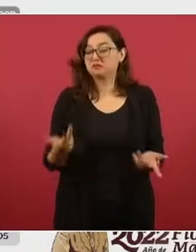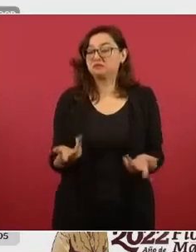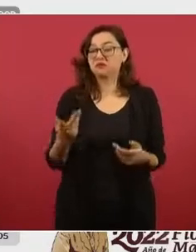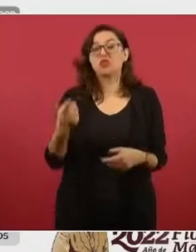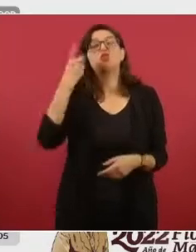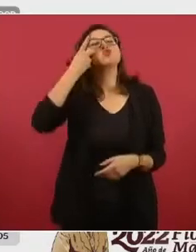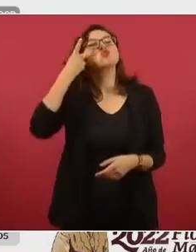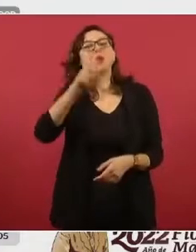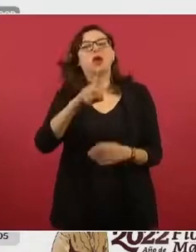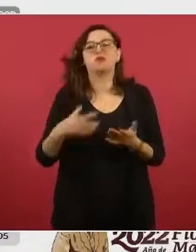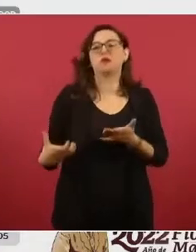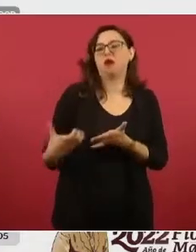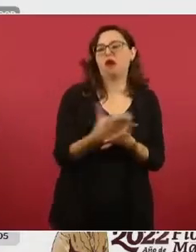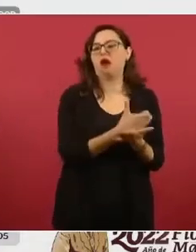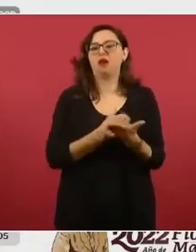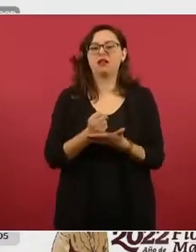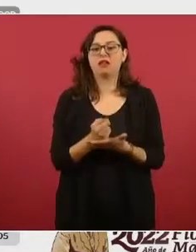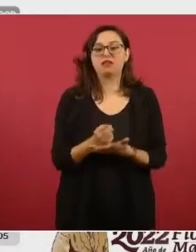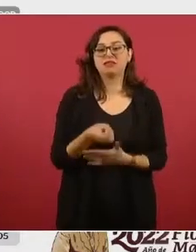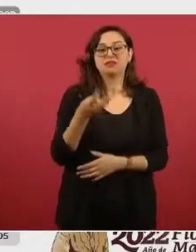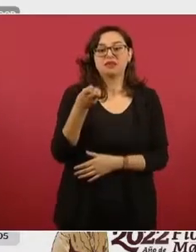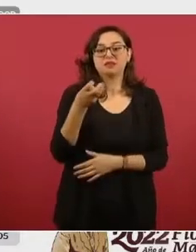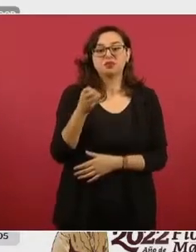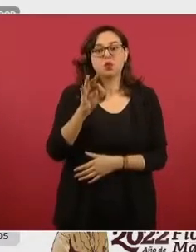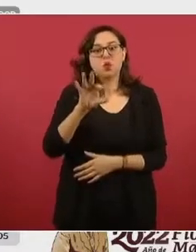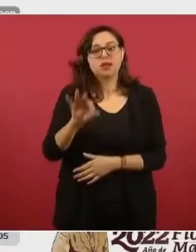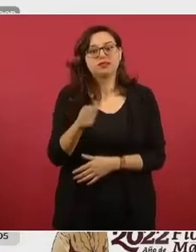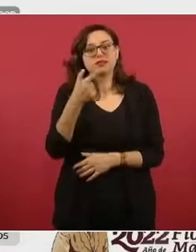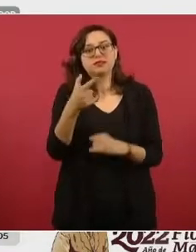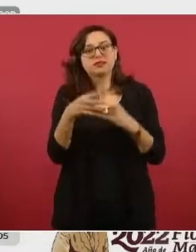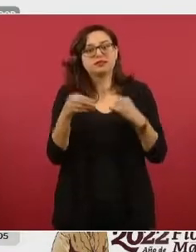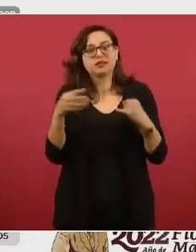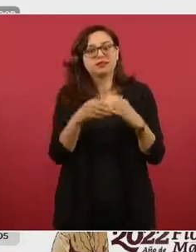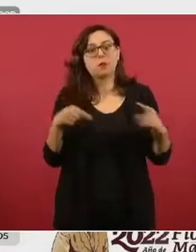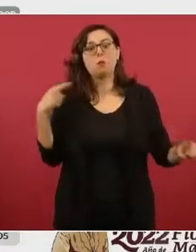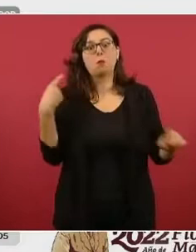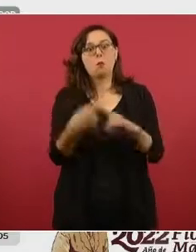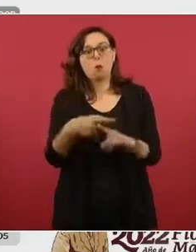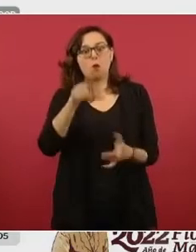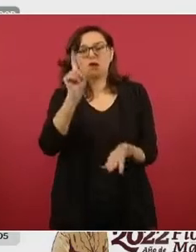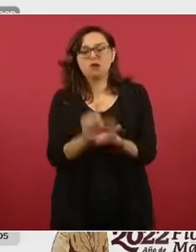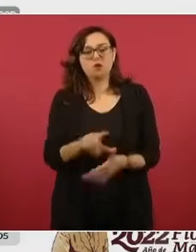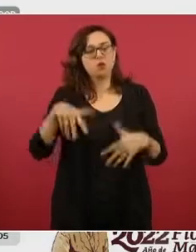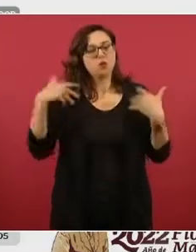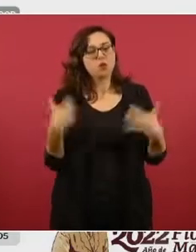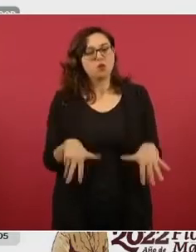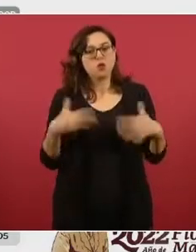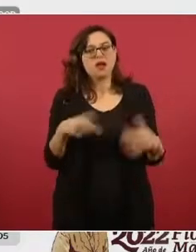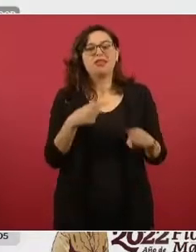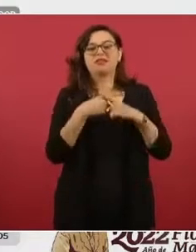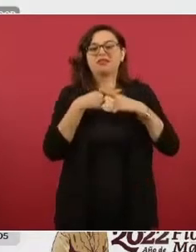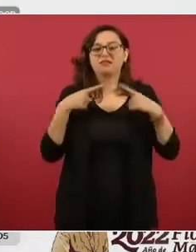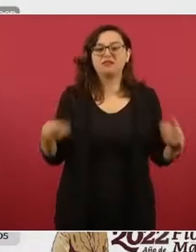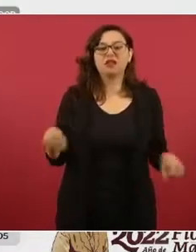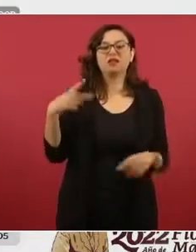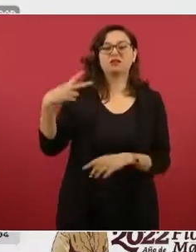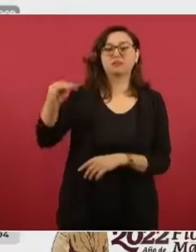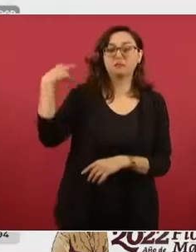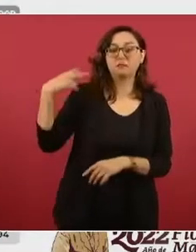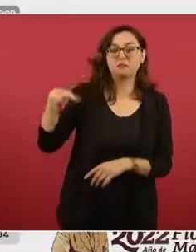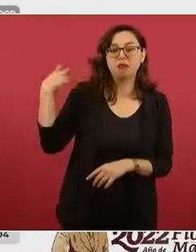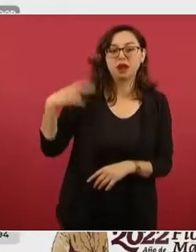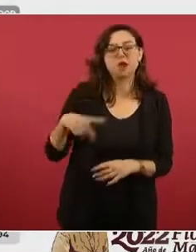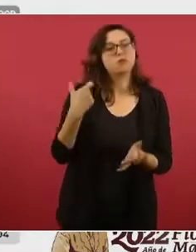tres pesos 47 centavos. Y franquicia Pemex en Veracruz, Veracruz tiene la más barata con el margen más